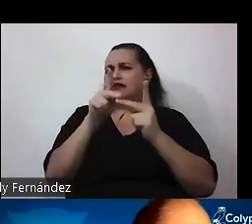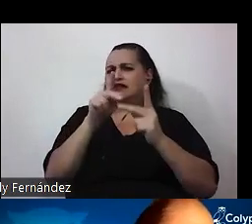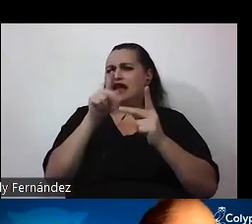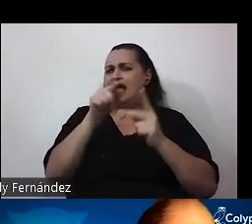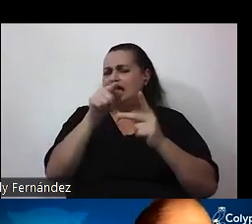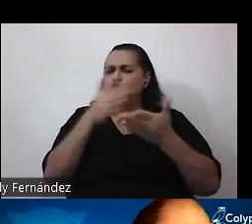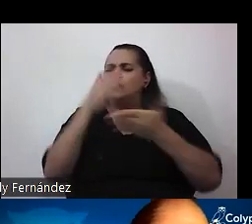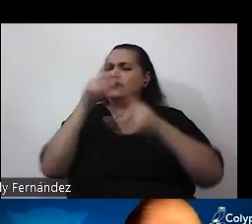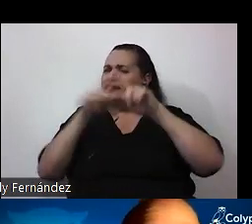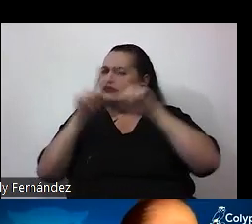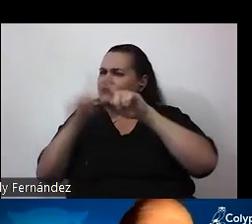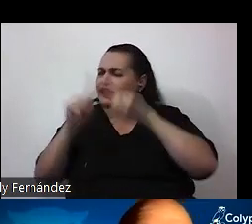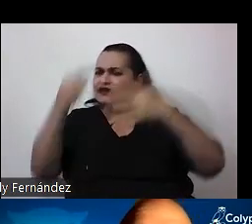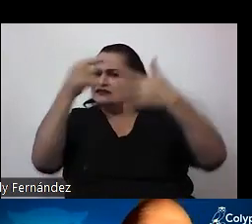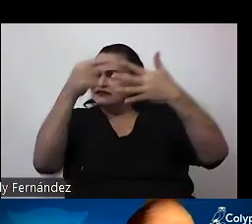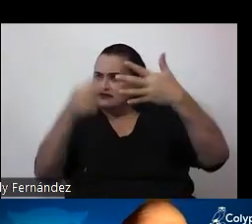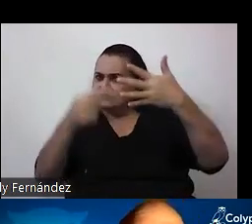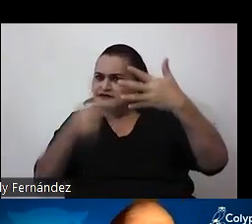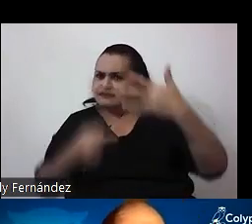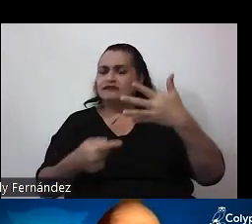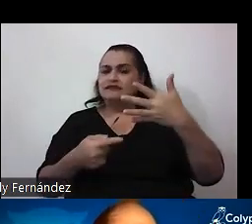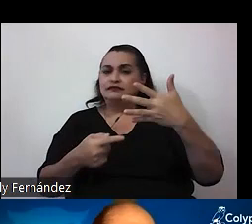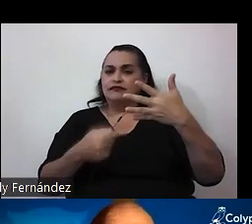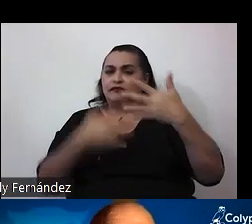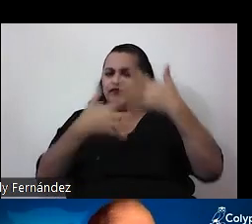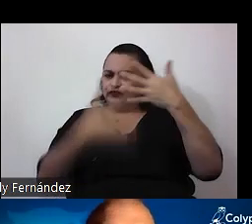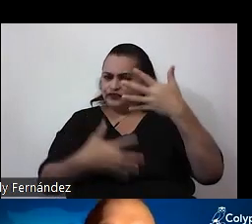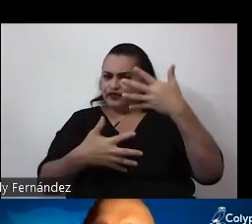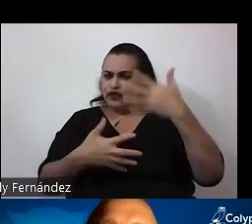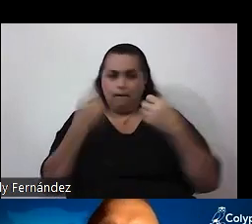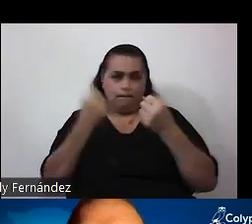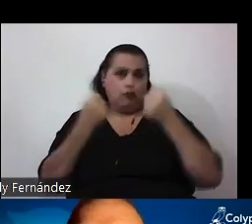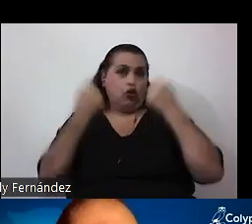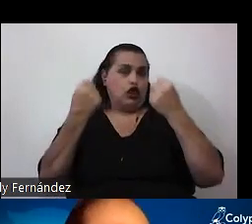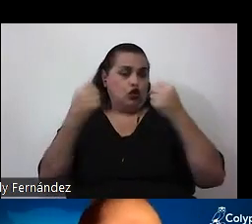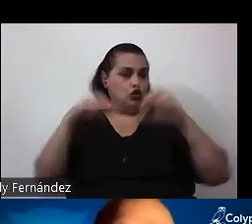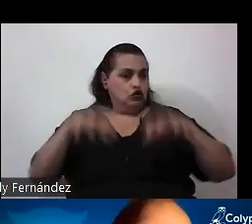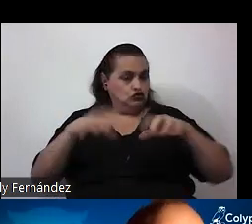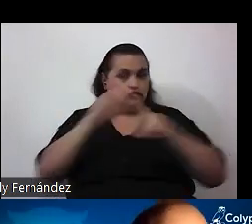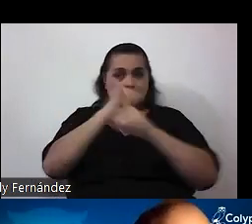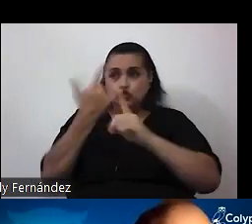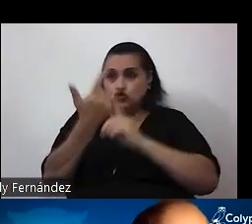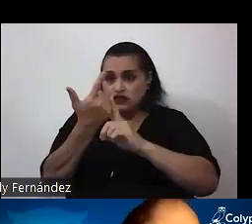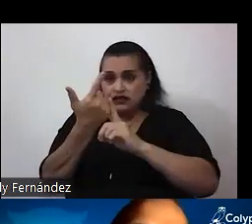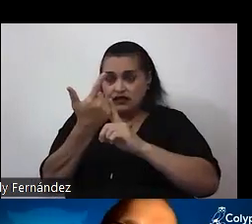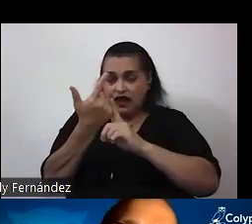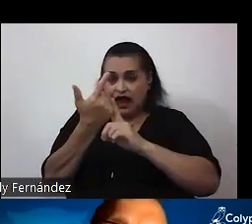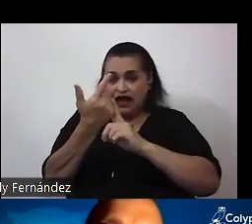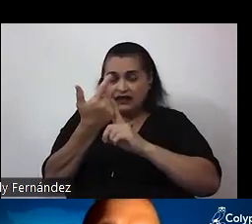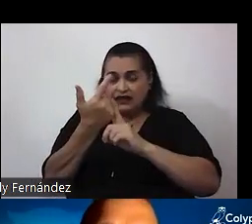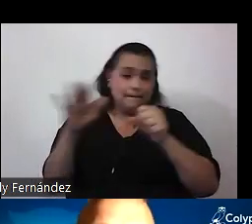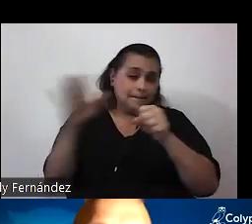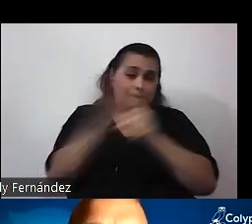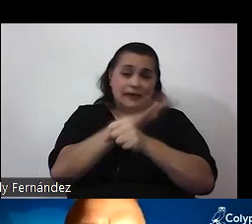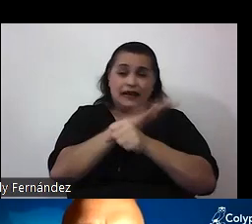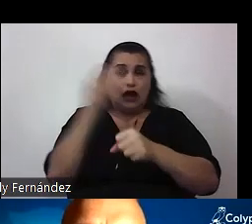introducidos por los sectores poderosos de la sociedad aún con una plena conciencia de